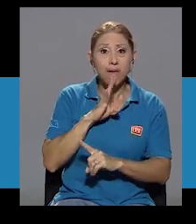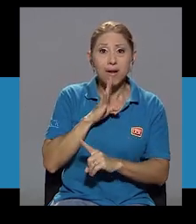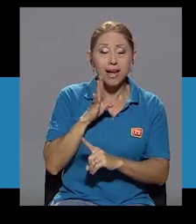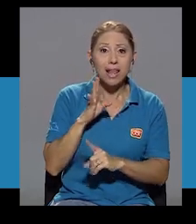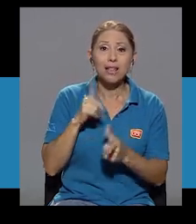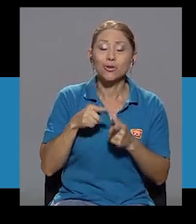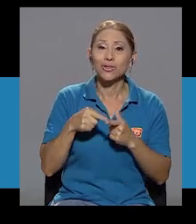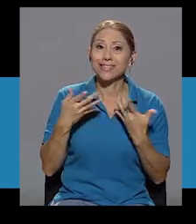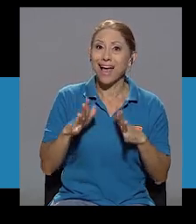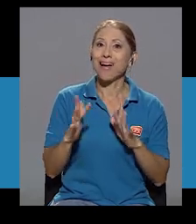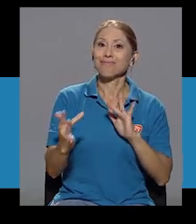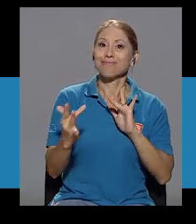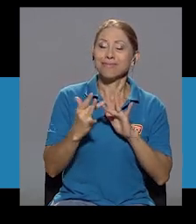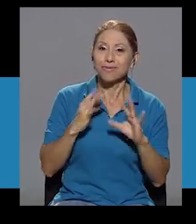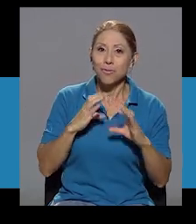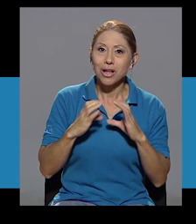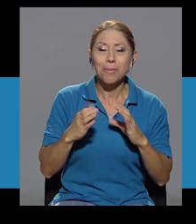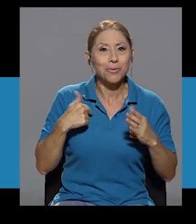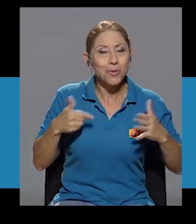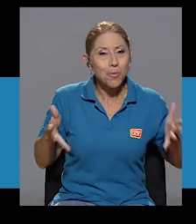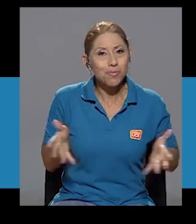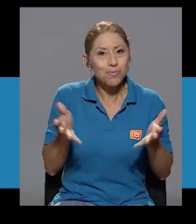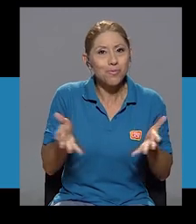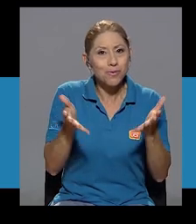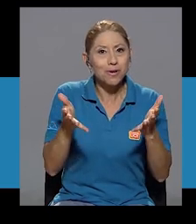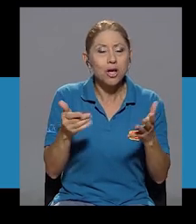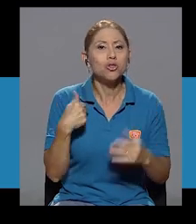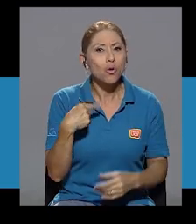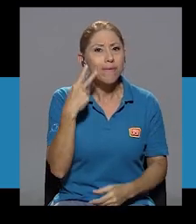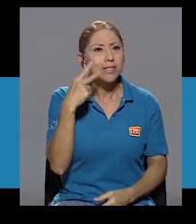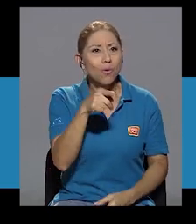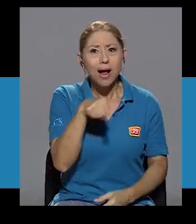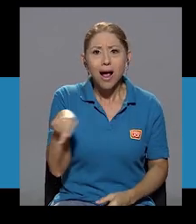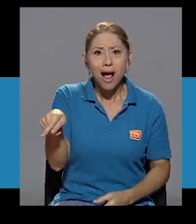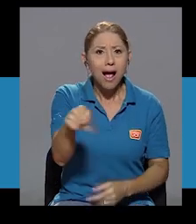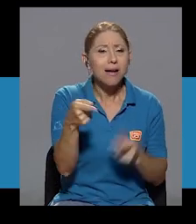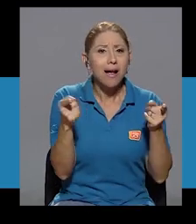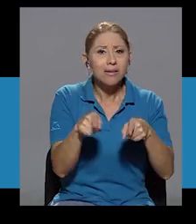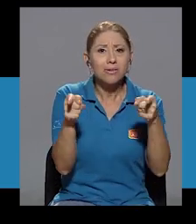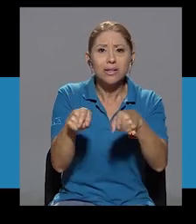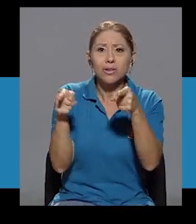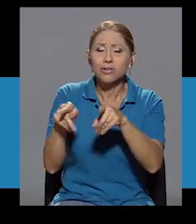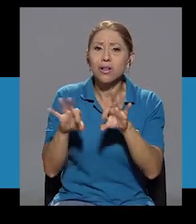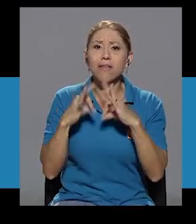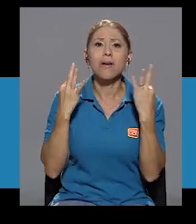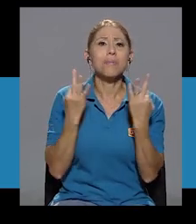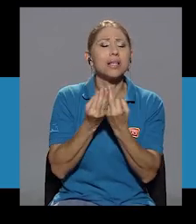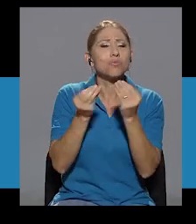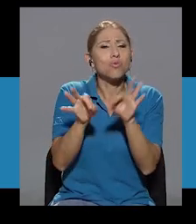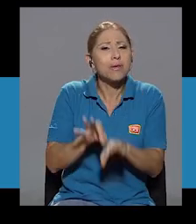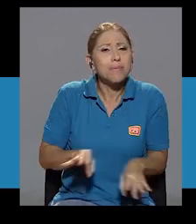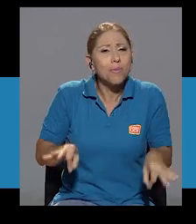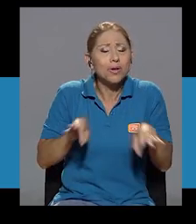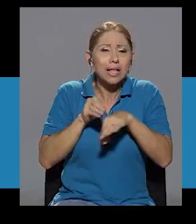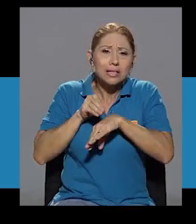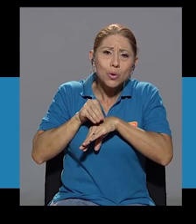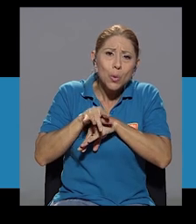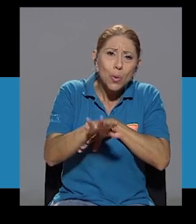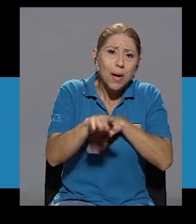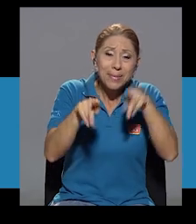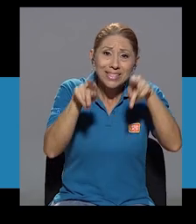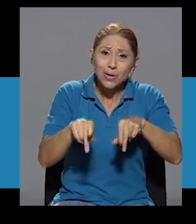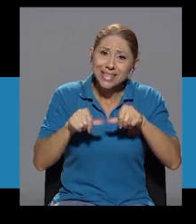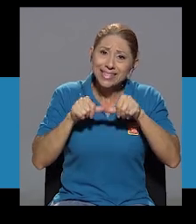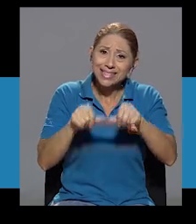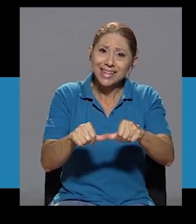Me motivó aún más. He visto casos también acá que las familias son muy importantes, influyentes, para que las personas